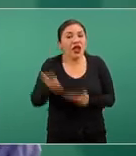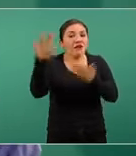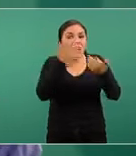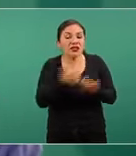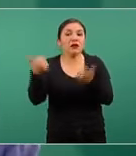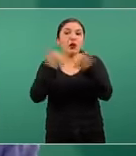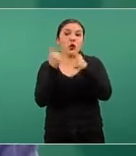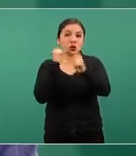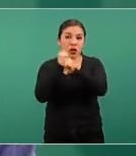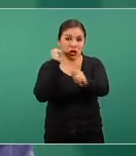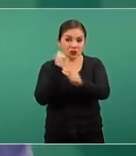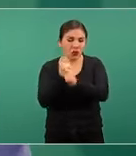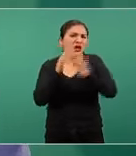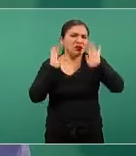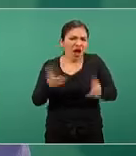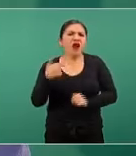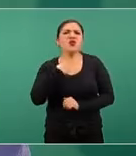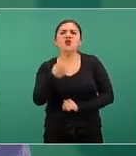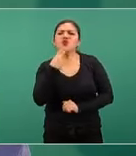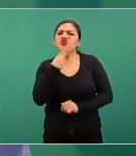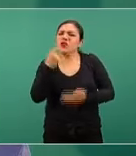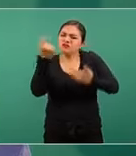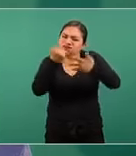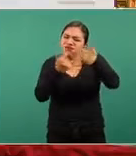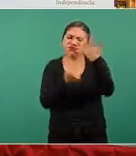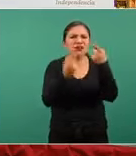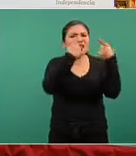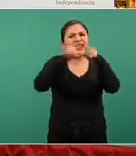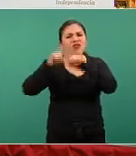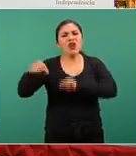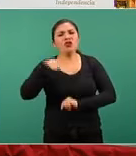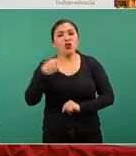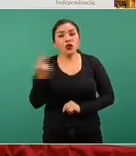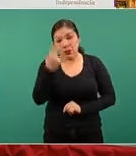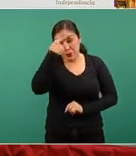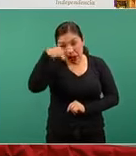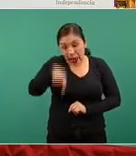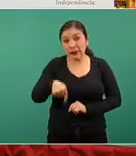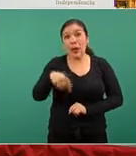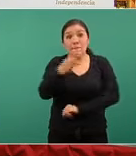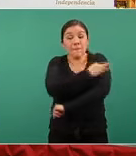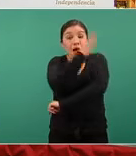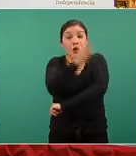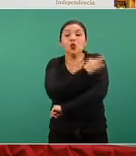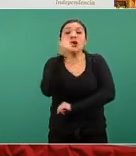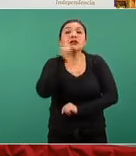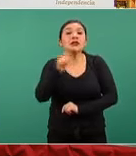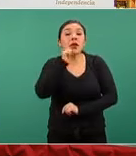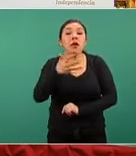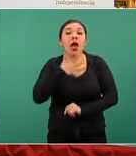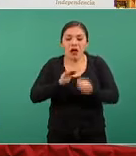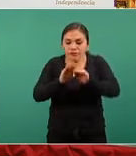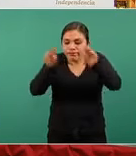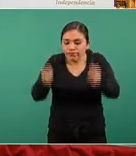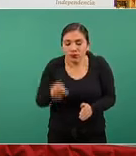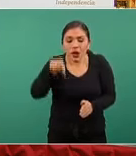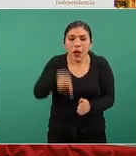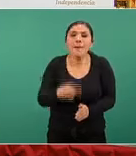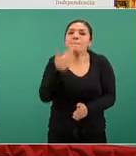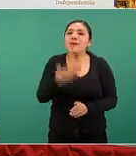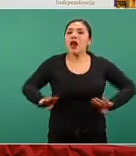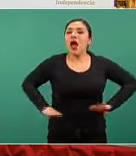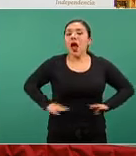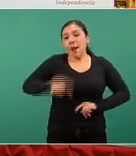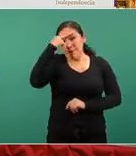y hemos usado todo lo que sea necesario para garantizar que las vacunas en todo momento se encuentren en la temperatura